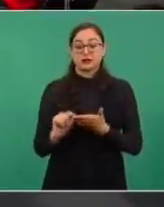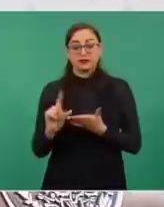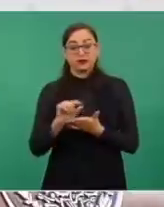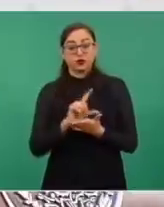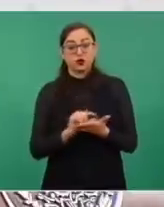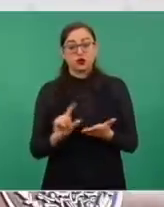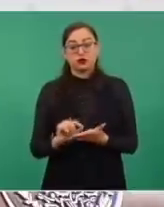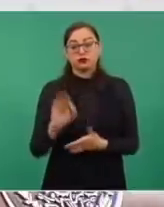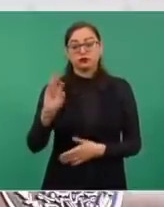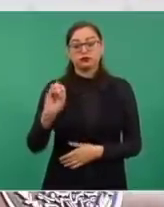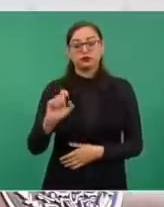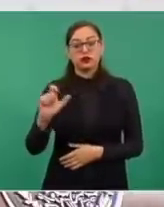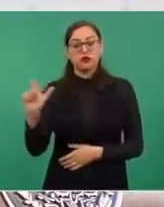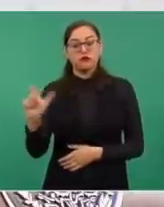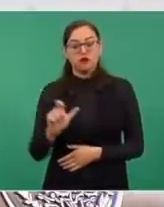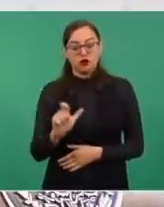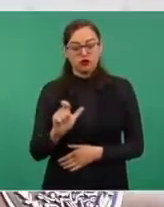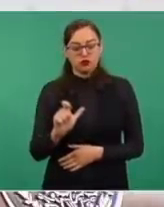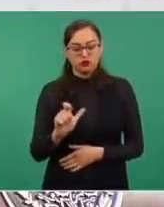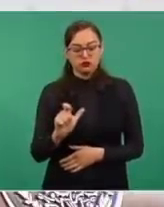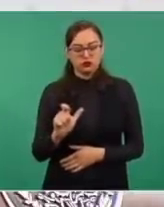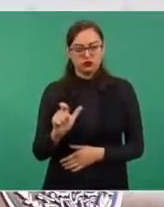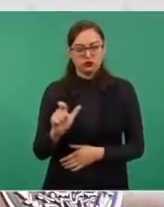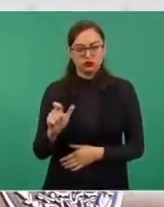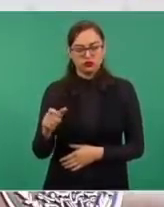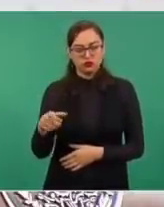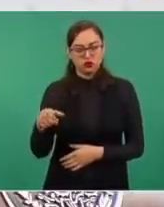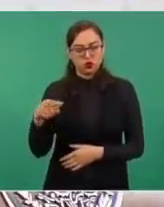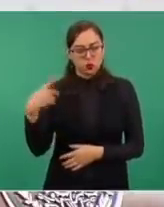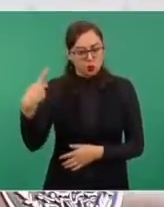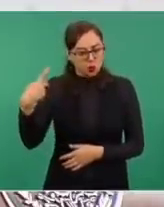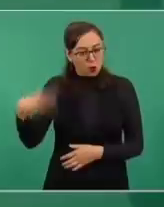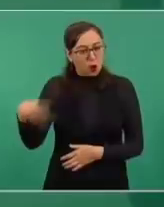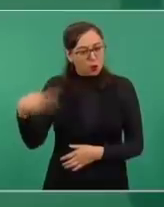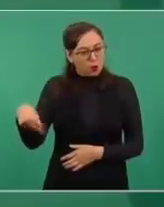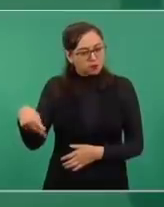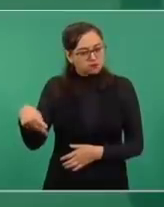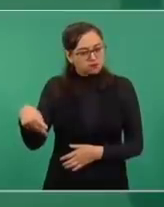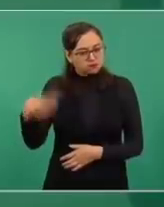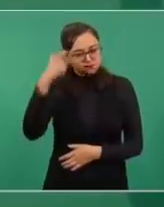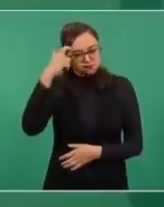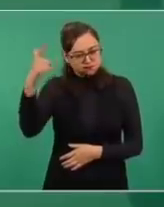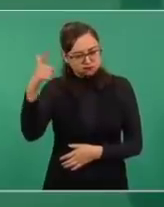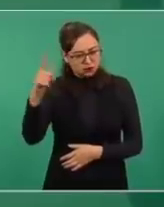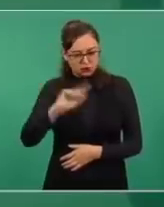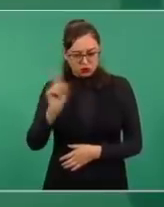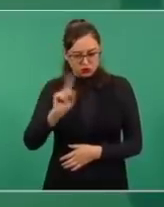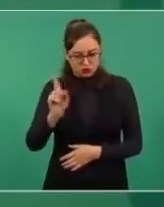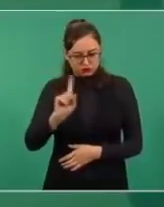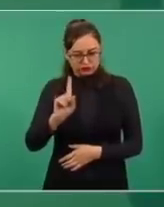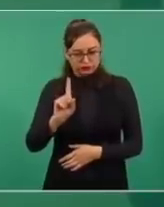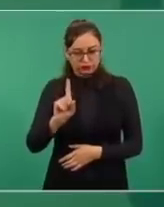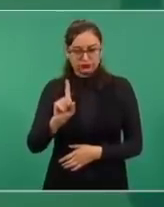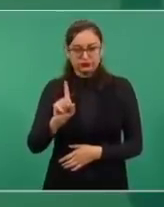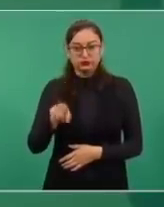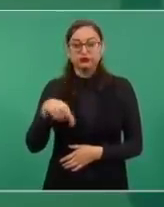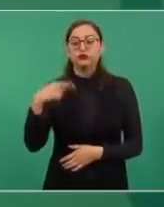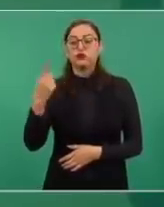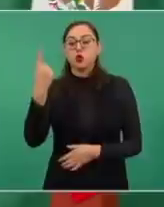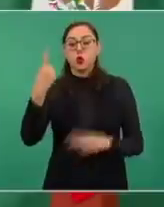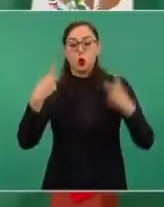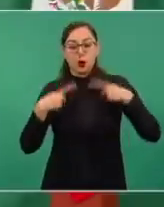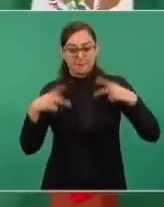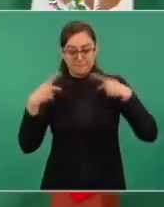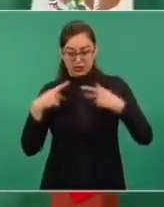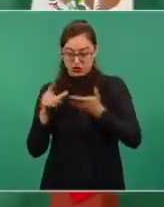no es de él, alguien puso algo, pero él lo reproduce.